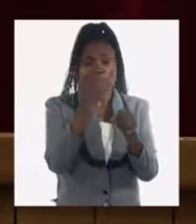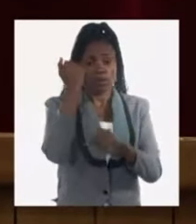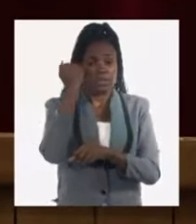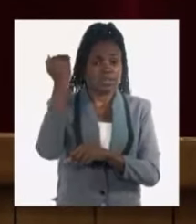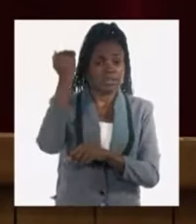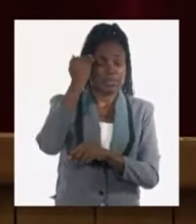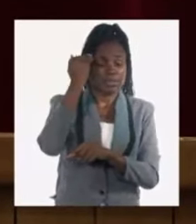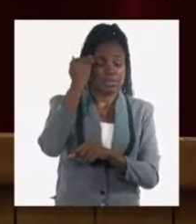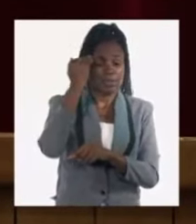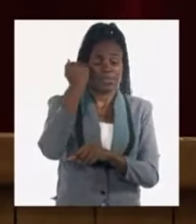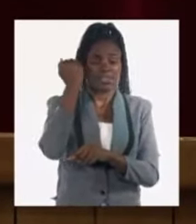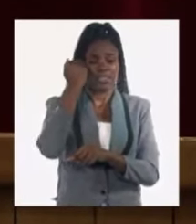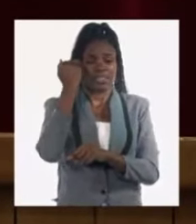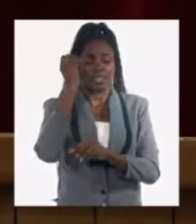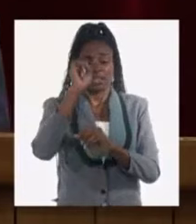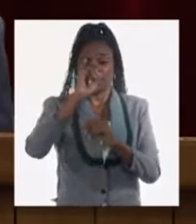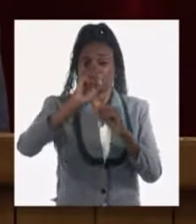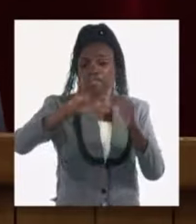industriales hoy que están